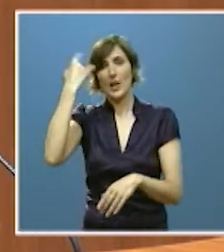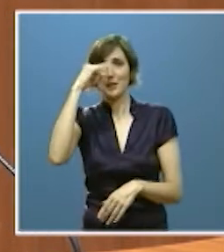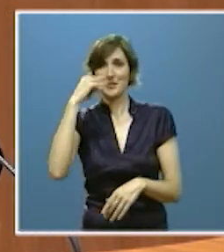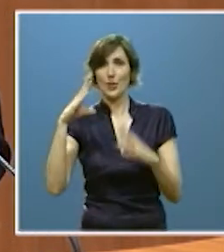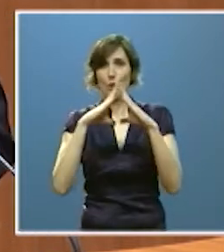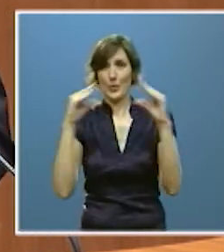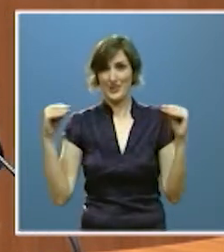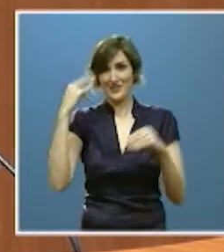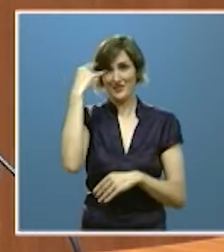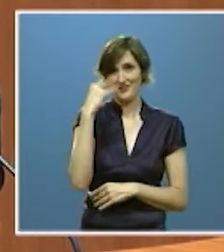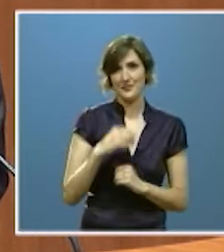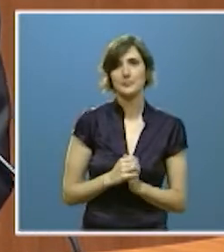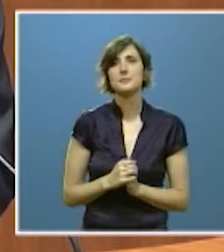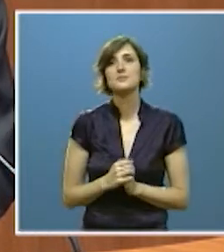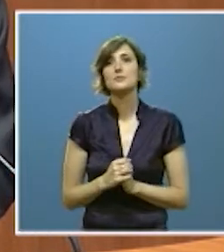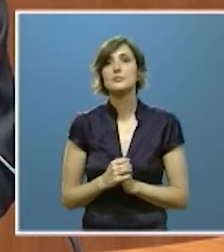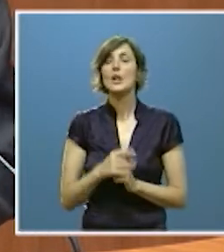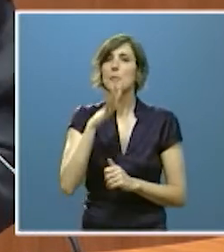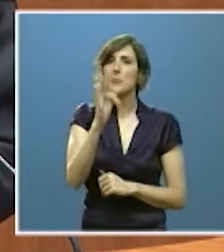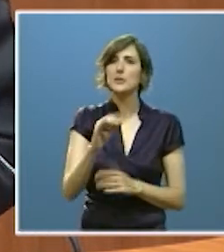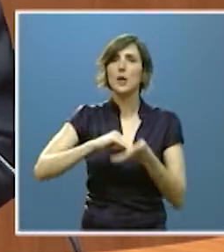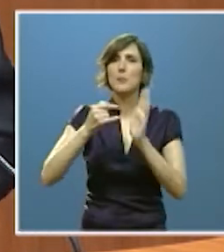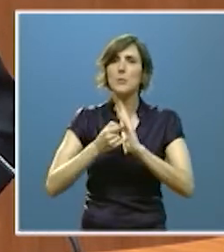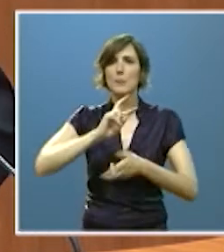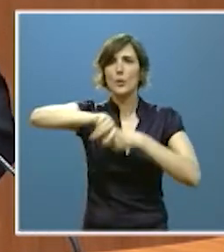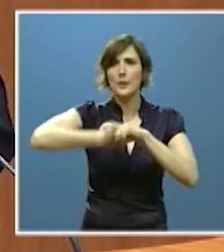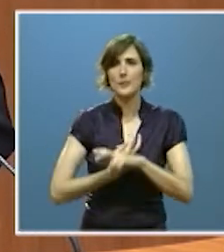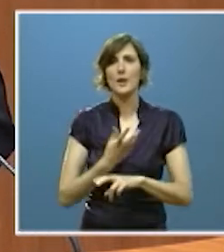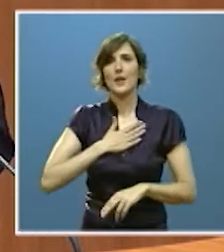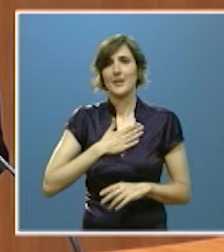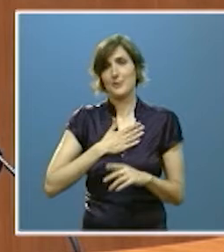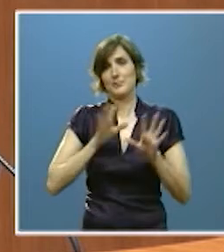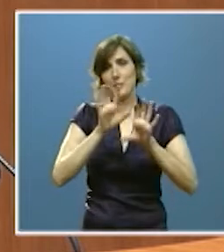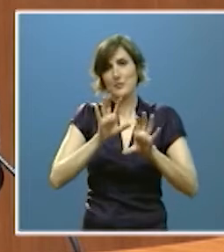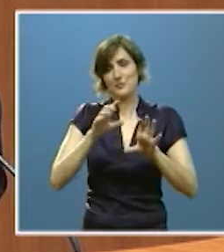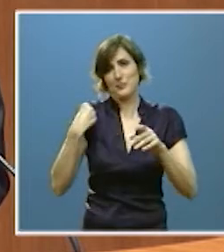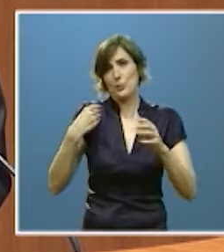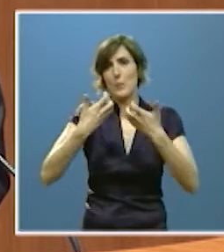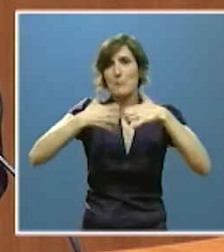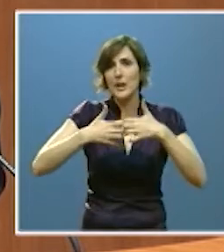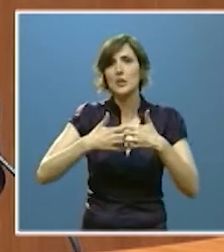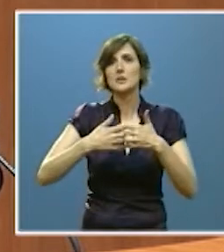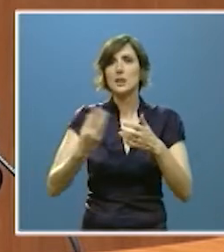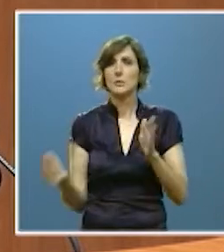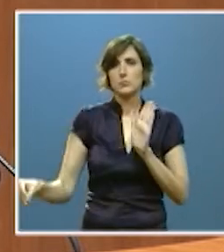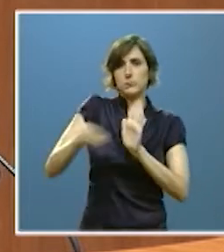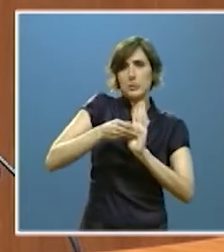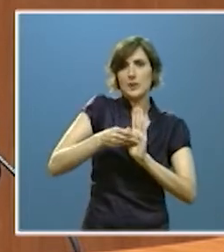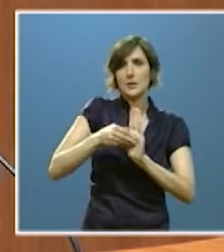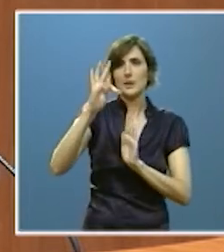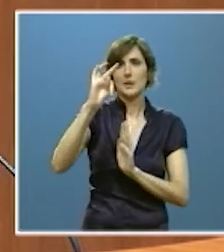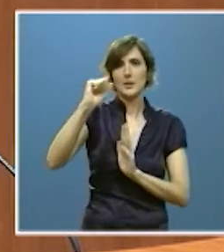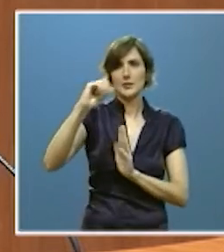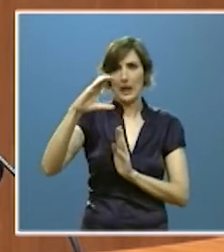además un plan de modernización de equipamientos ha permitido por ejemplo incorporar la tecnología PET-TAC